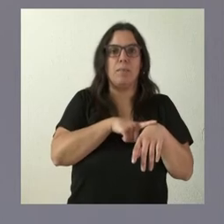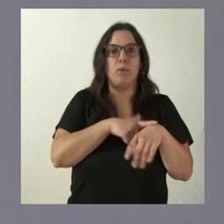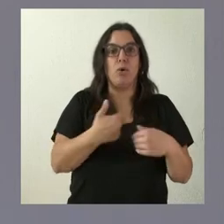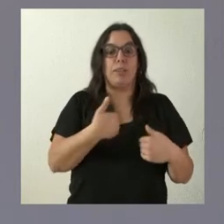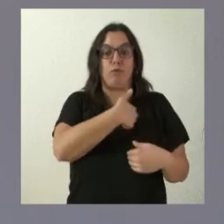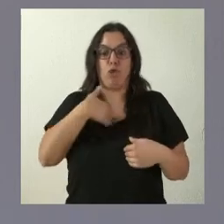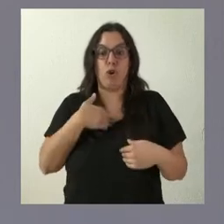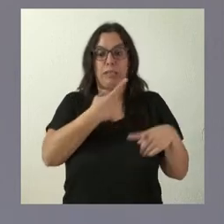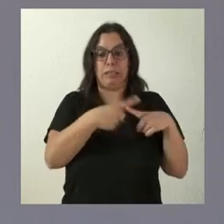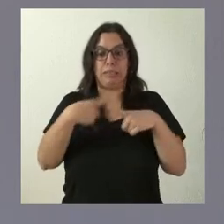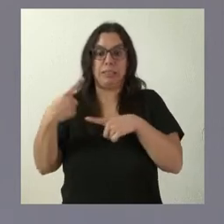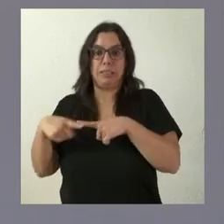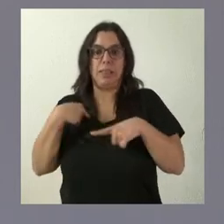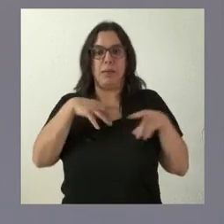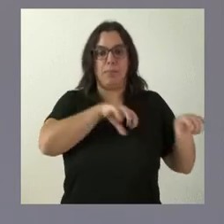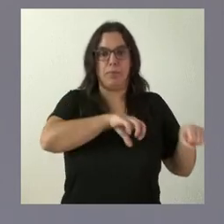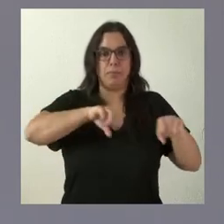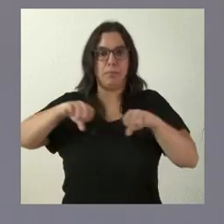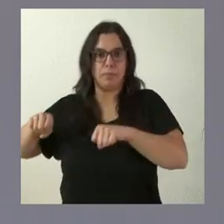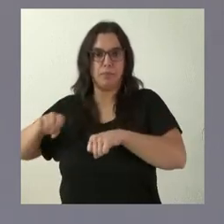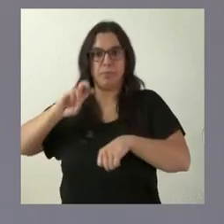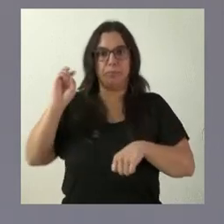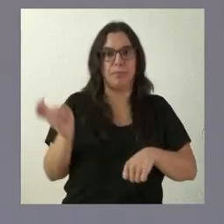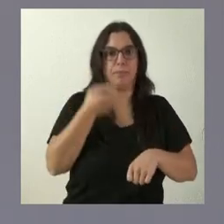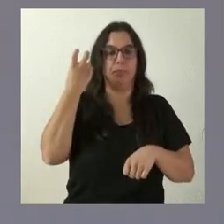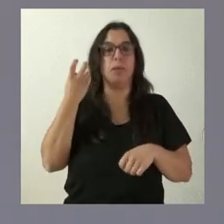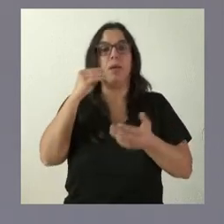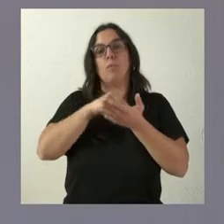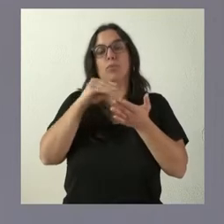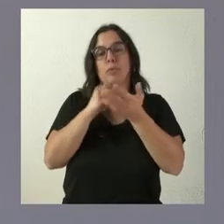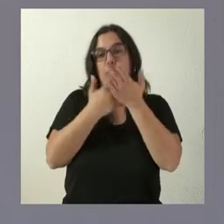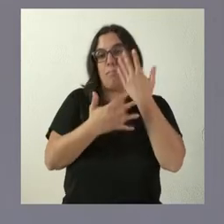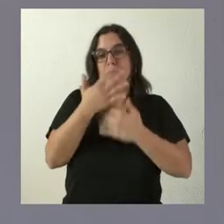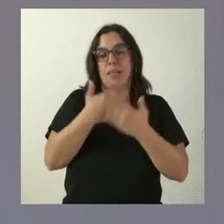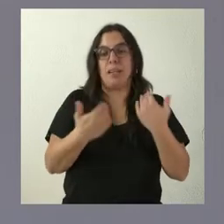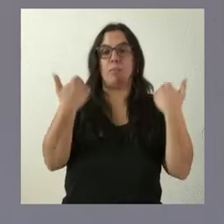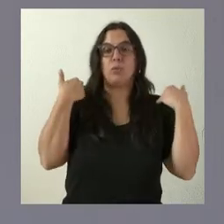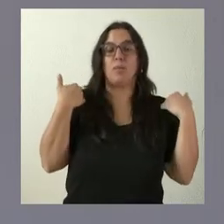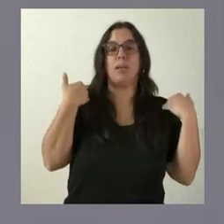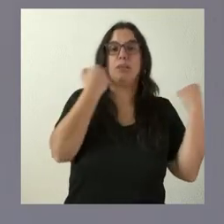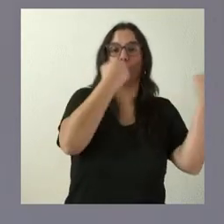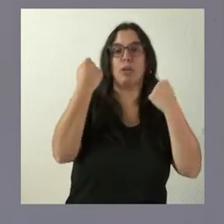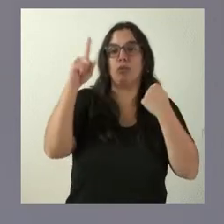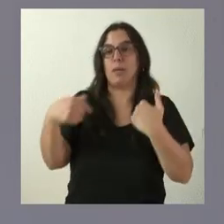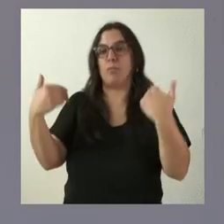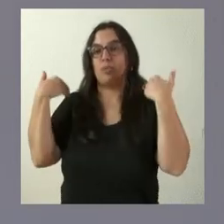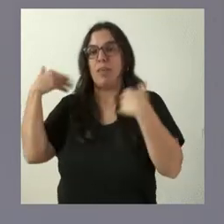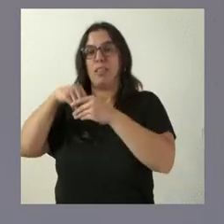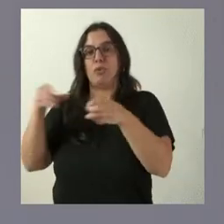las distintas responsabilidades que una persona pueda tener. Y en el ámbito político, muchas veces se compaginan responsabilidades institucionales con responsabilidades también orgánicas